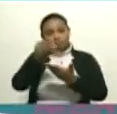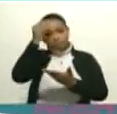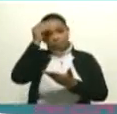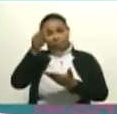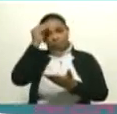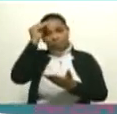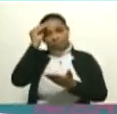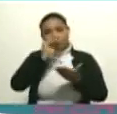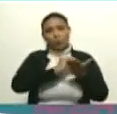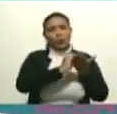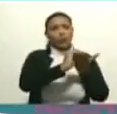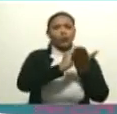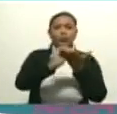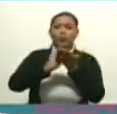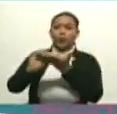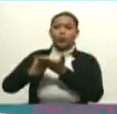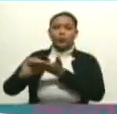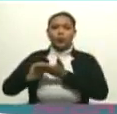reconciliación,